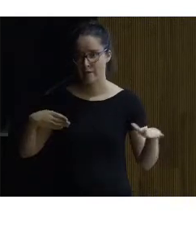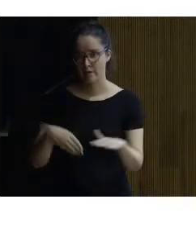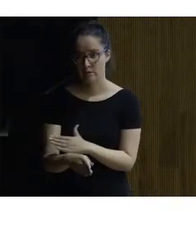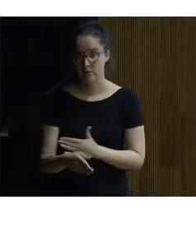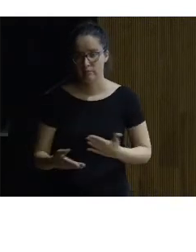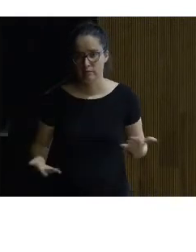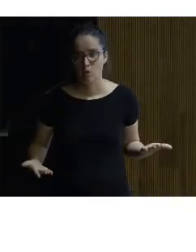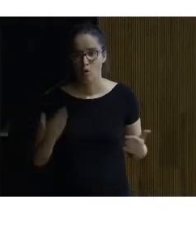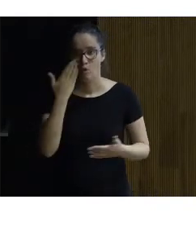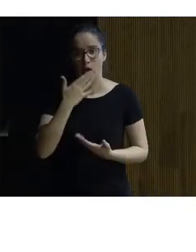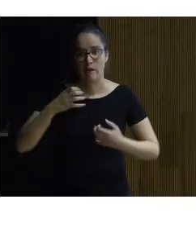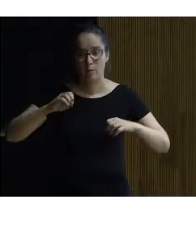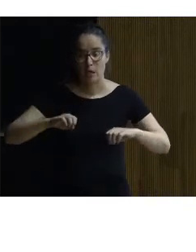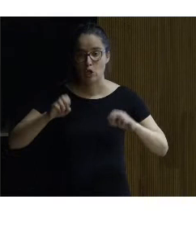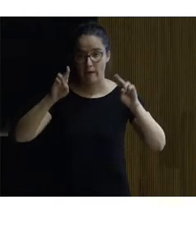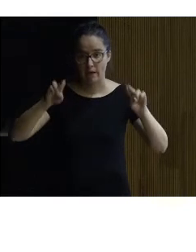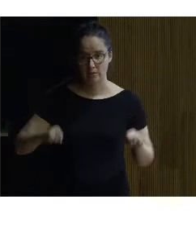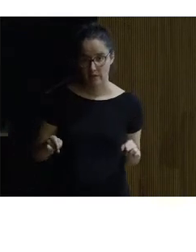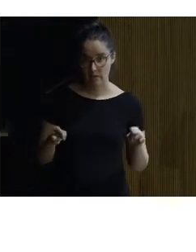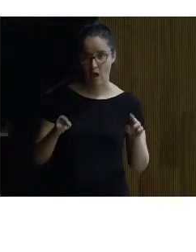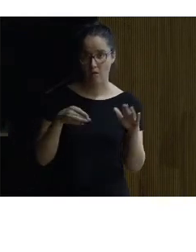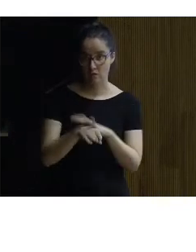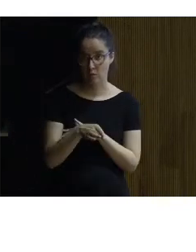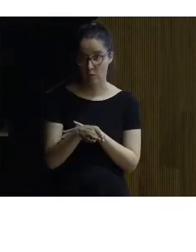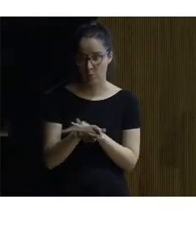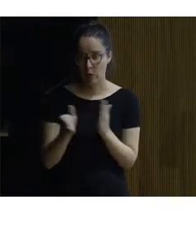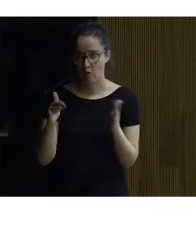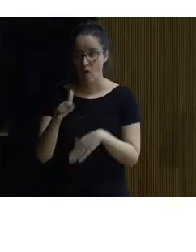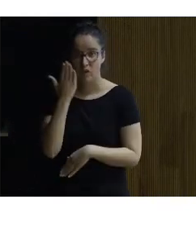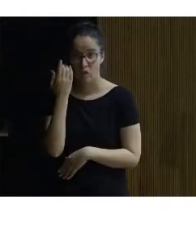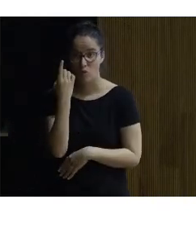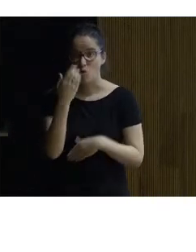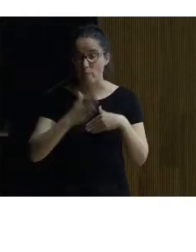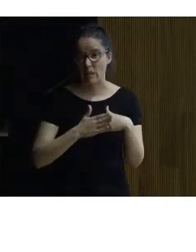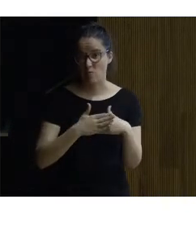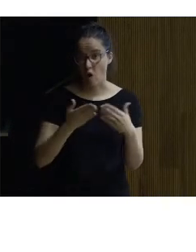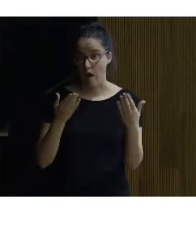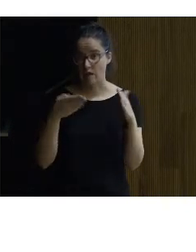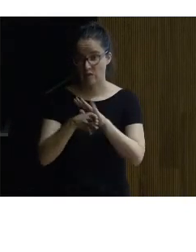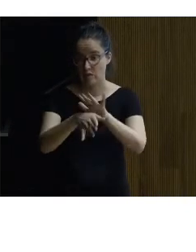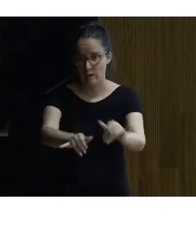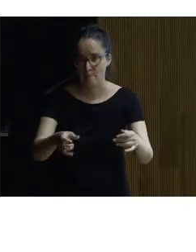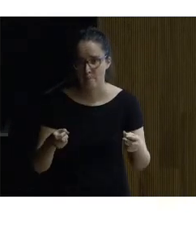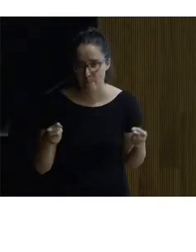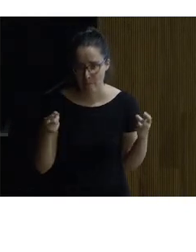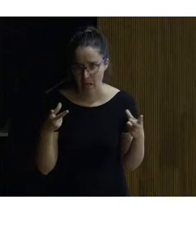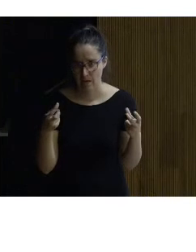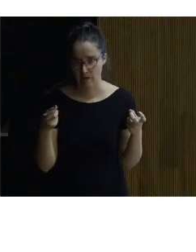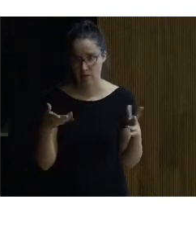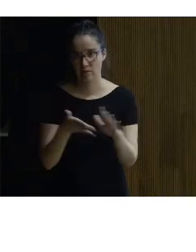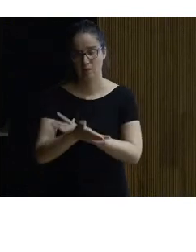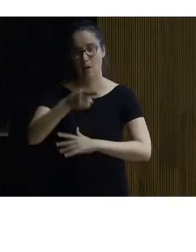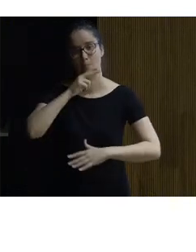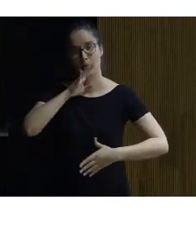nada sirve hacer un colegio mayor accesible si no hemos hecho al menos una habitación accesible bueno pues hubo que modificar el baño